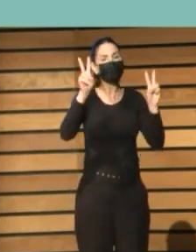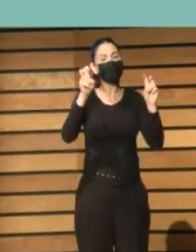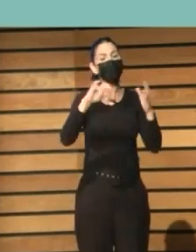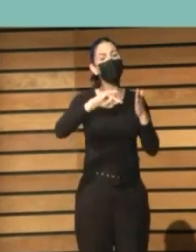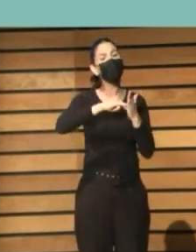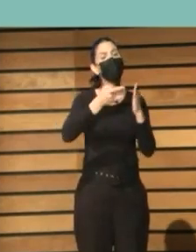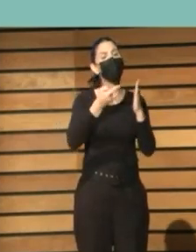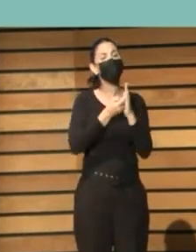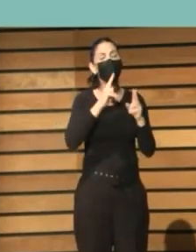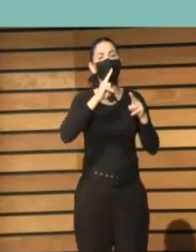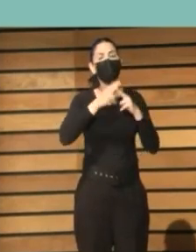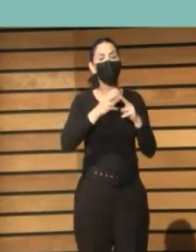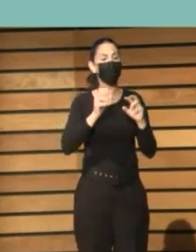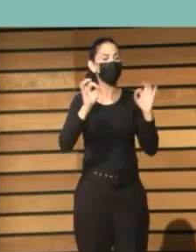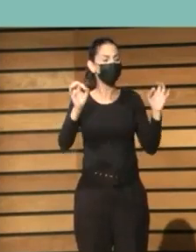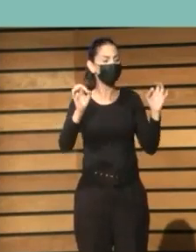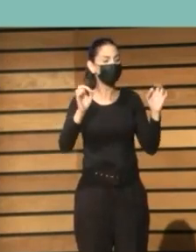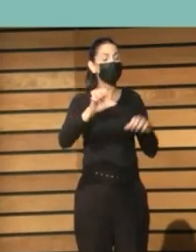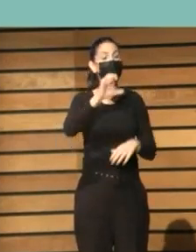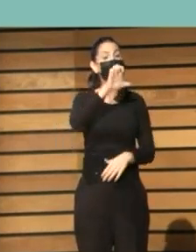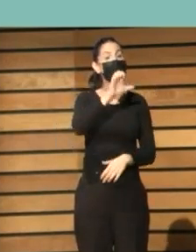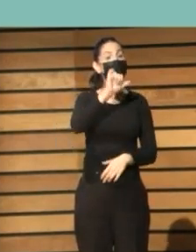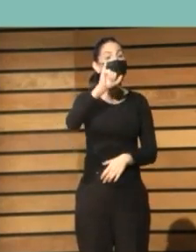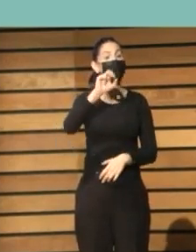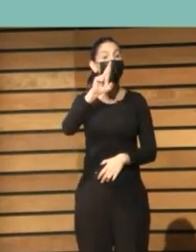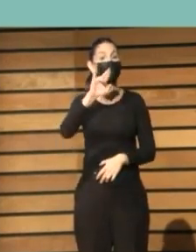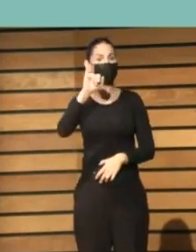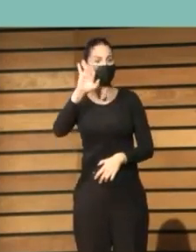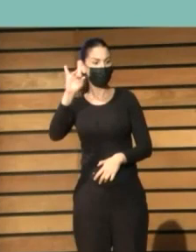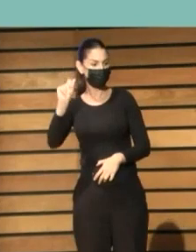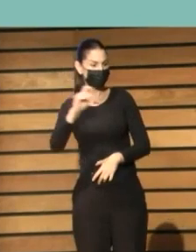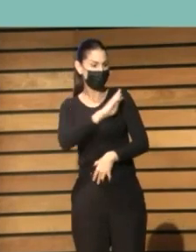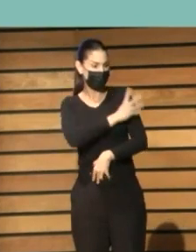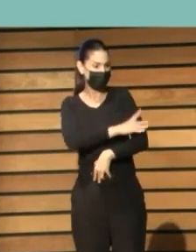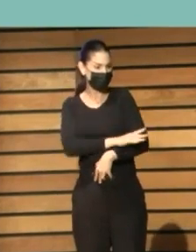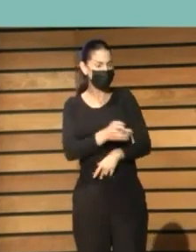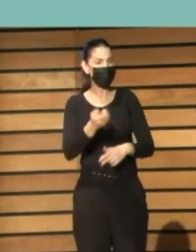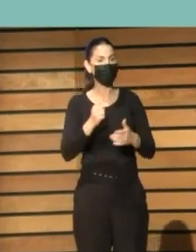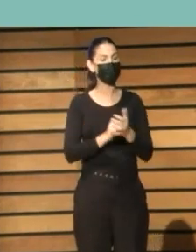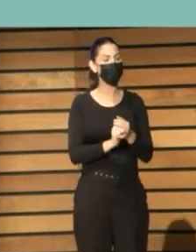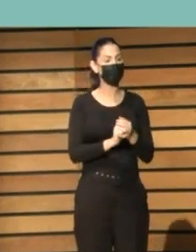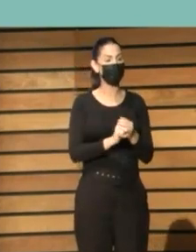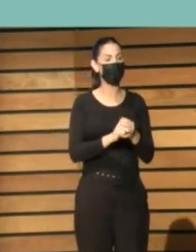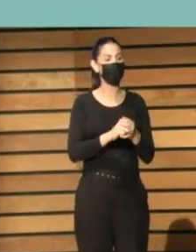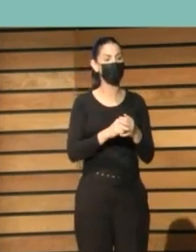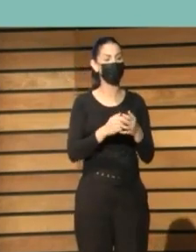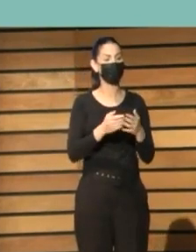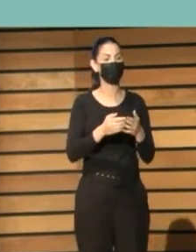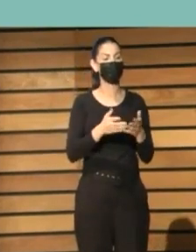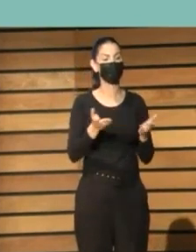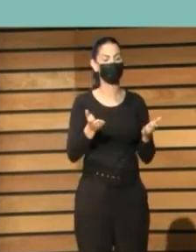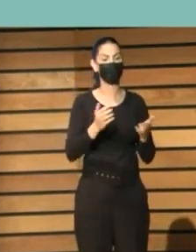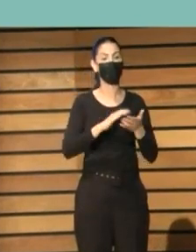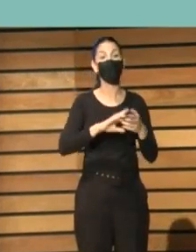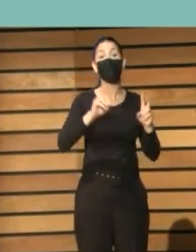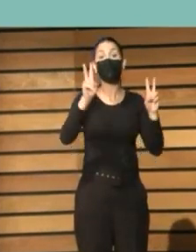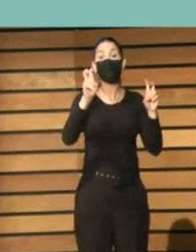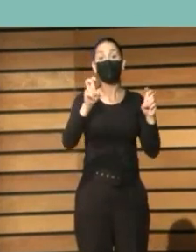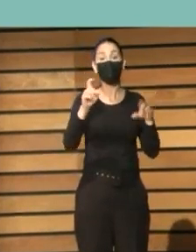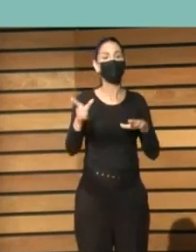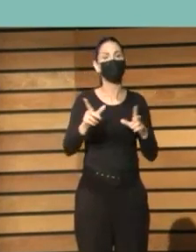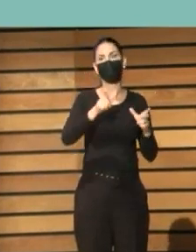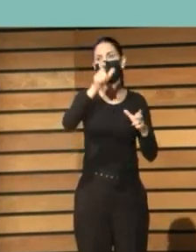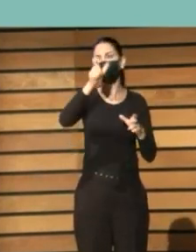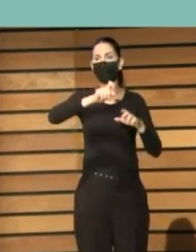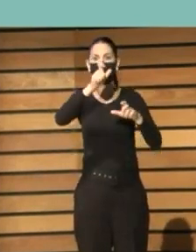que hemos llamado EIRIS, que es un proyecto para intentar desarrollar la puesta en marcha de espacios de ciudadanía digital que hemos llamado